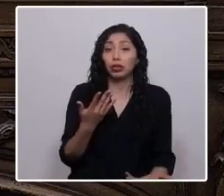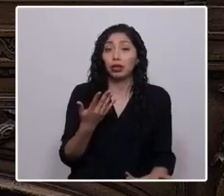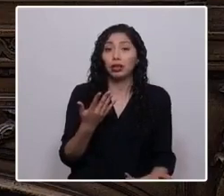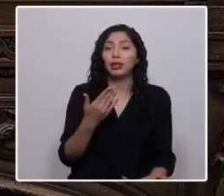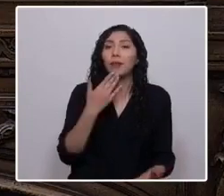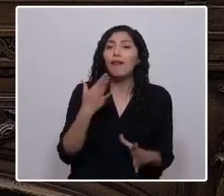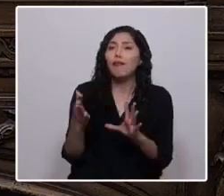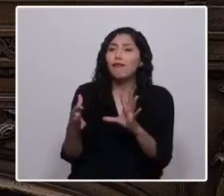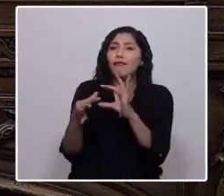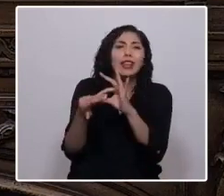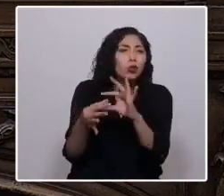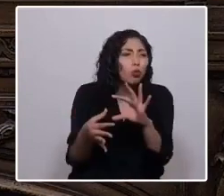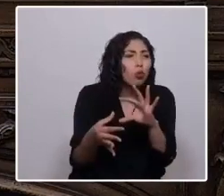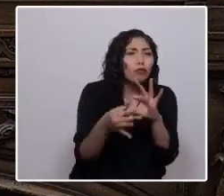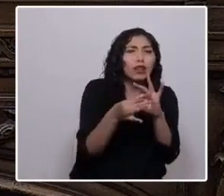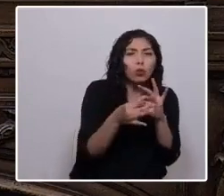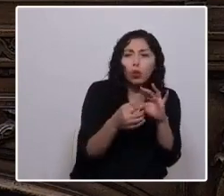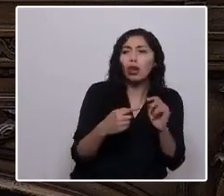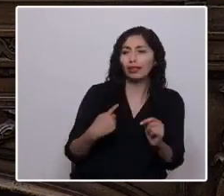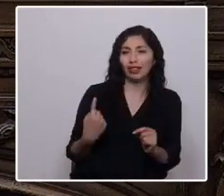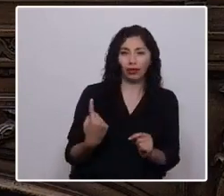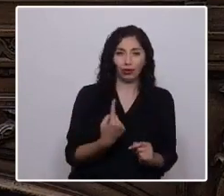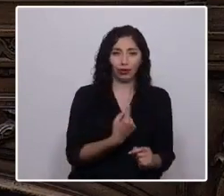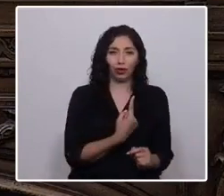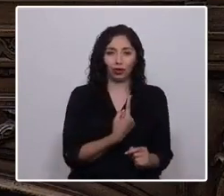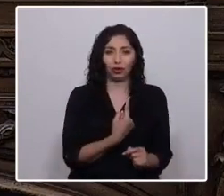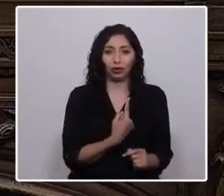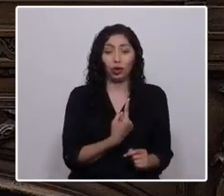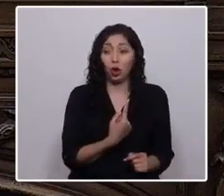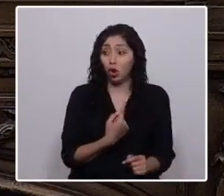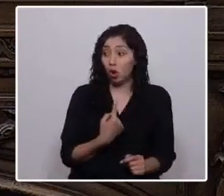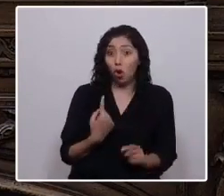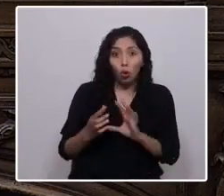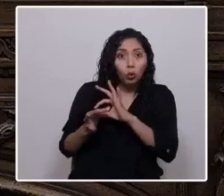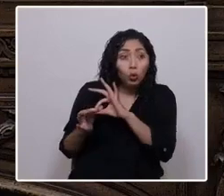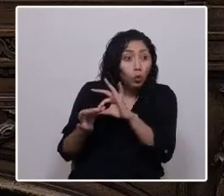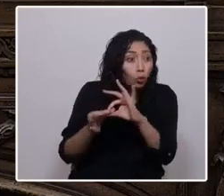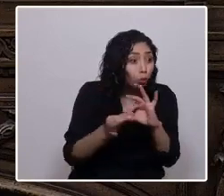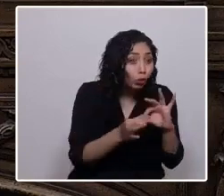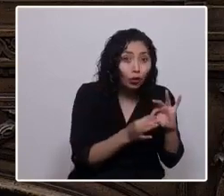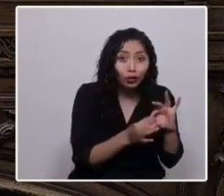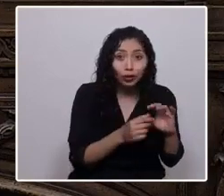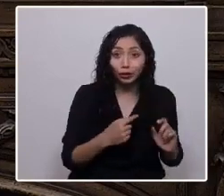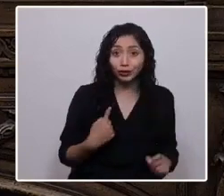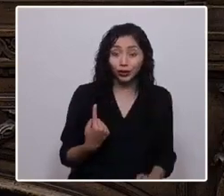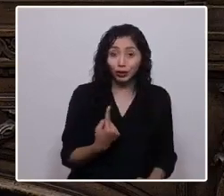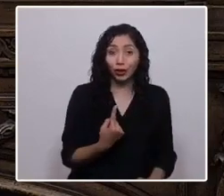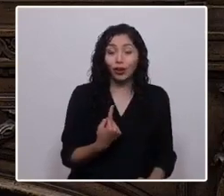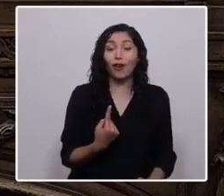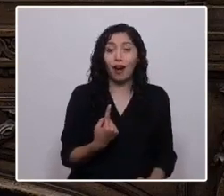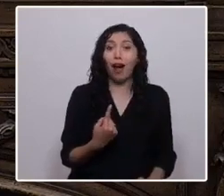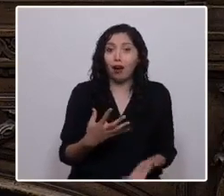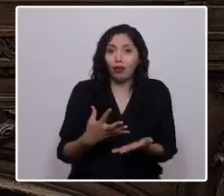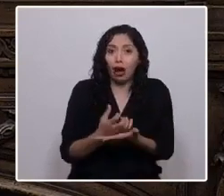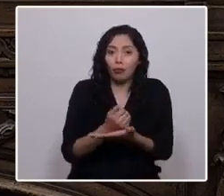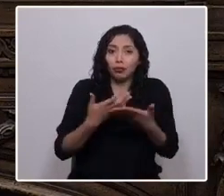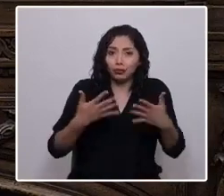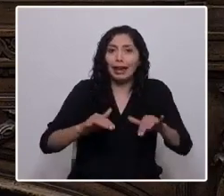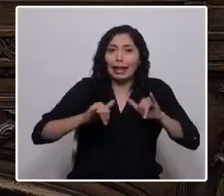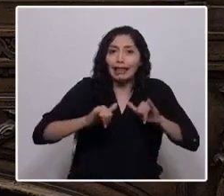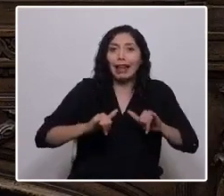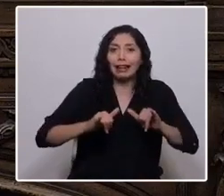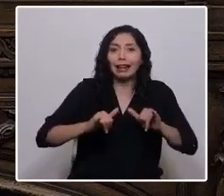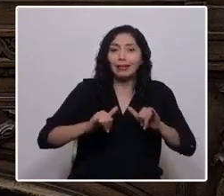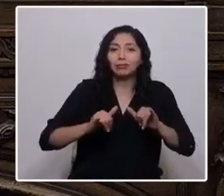vínculos entre nosotros y nosotras. Mal que mal, juntos pasaremos a la historia de este país. Por